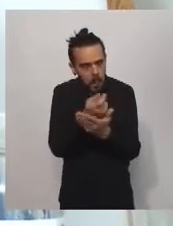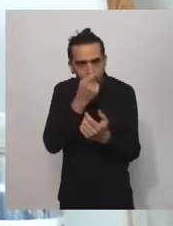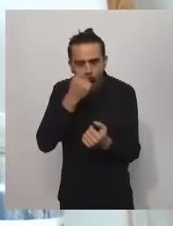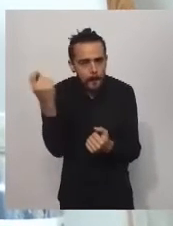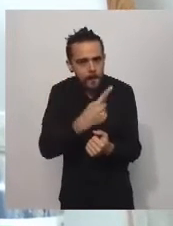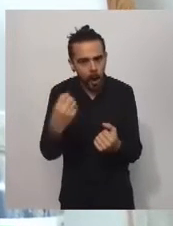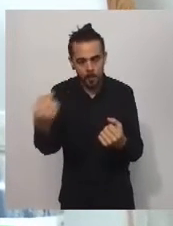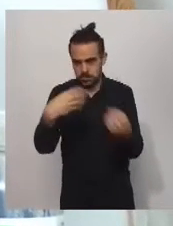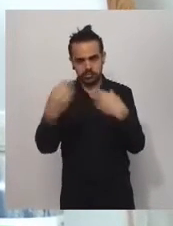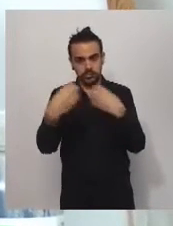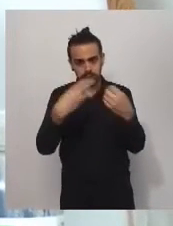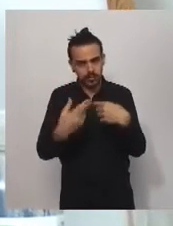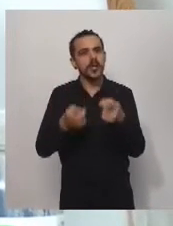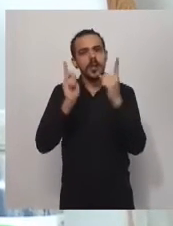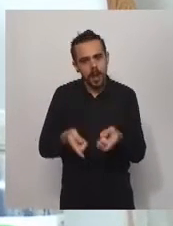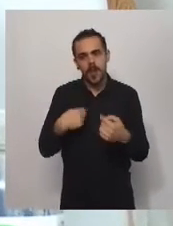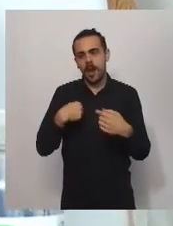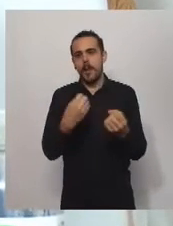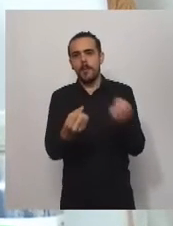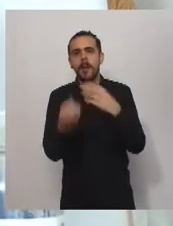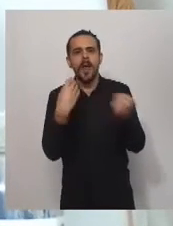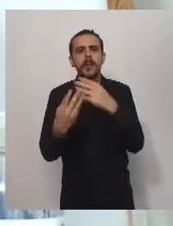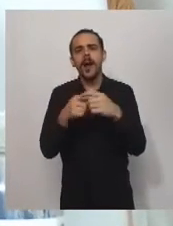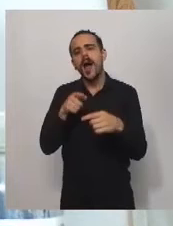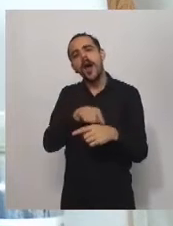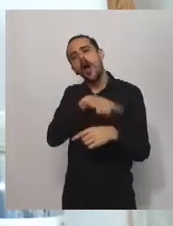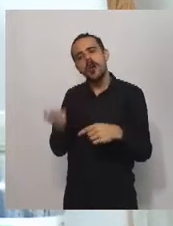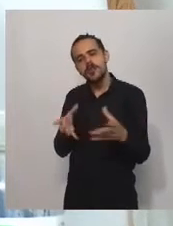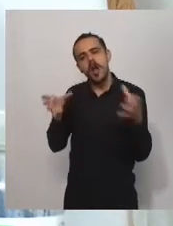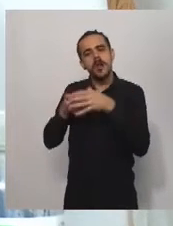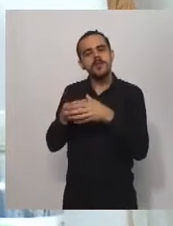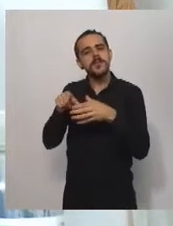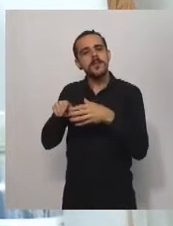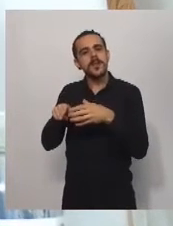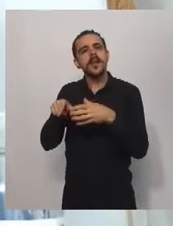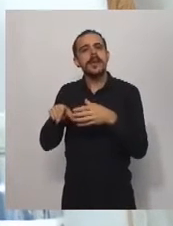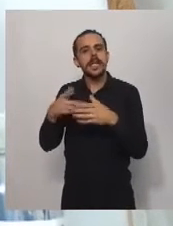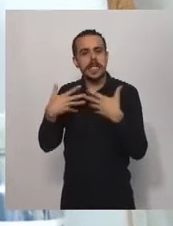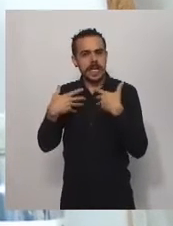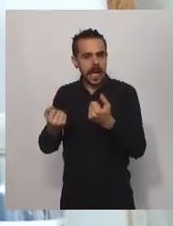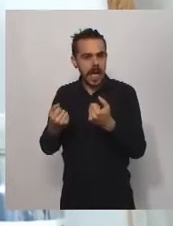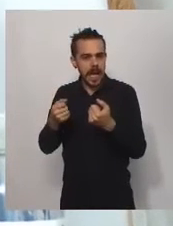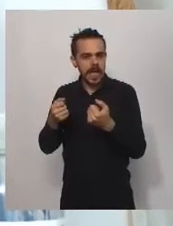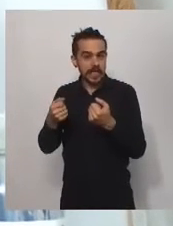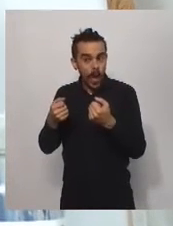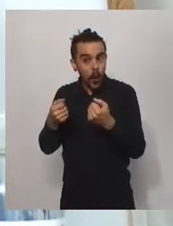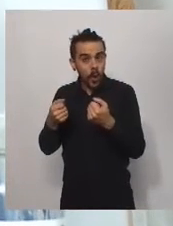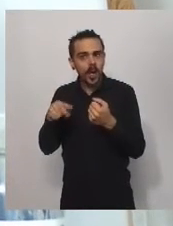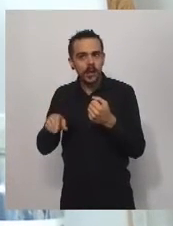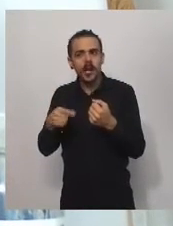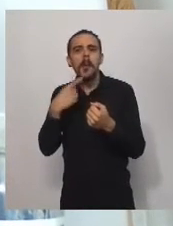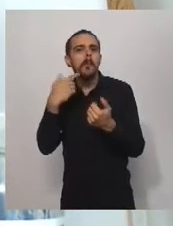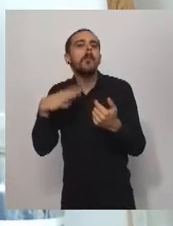las autoridades sanitarias de la provincia todas las instalaciones de todos los clubes e instituciones